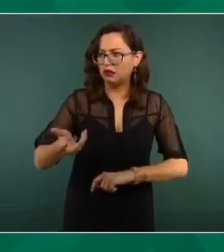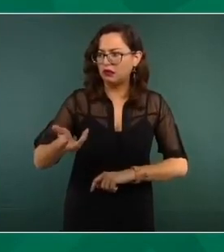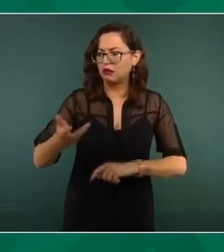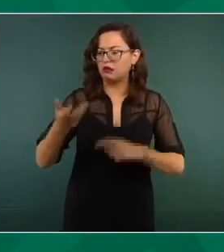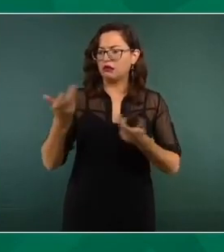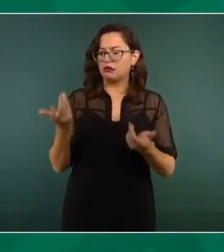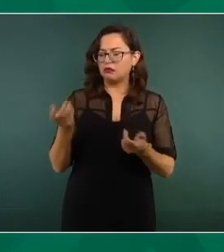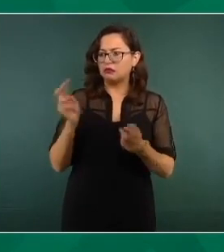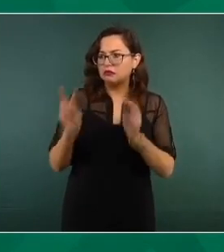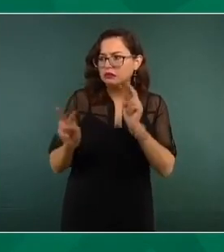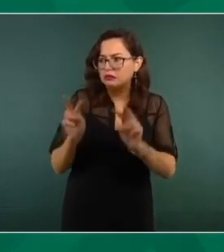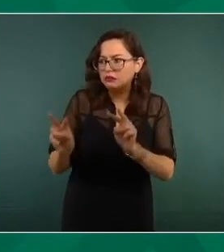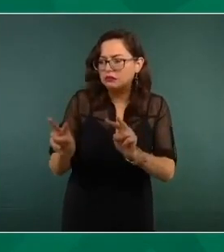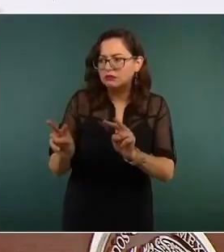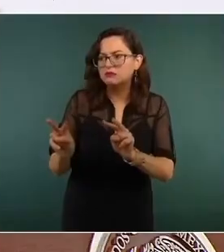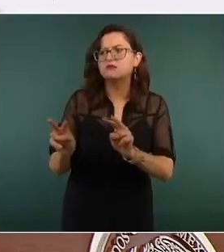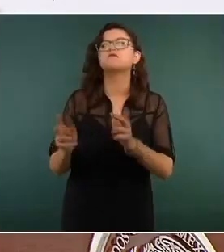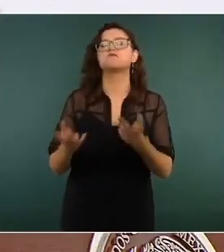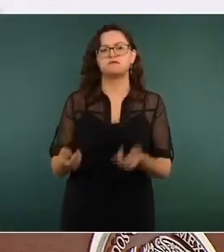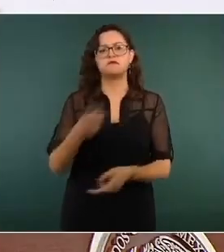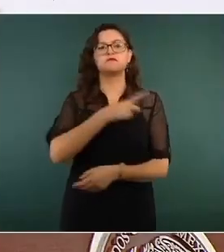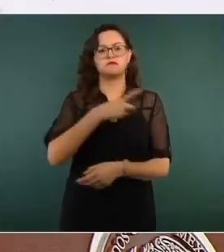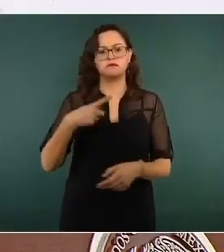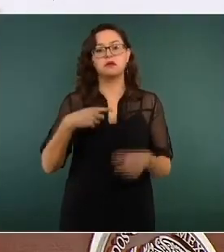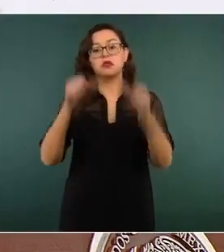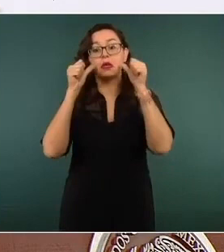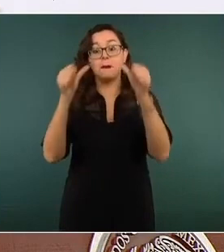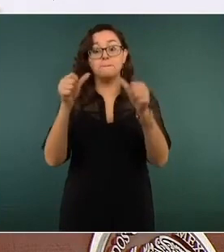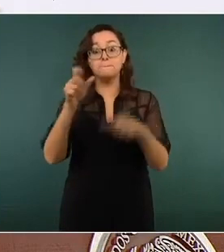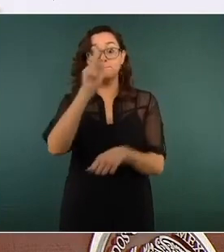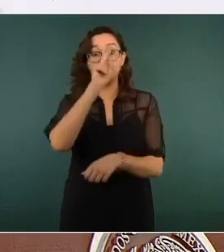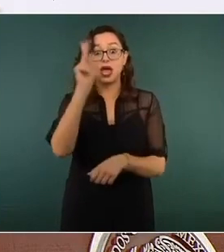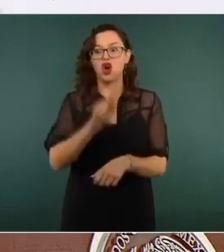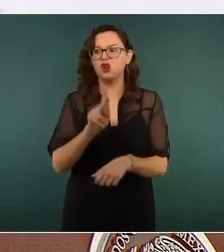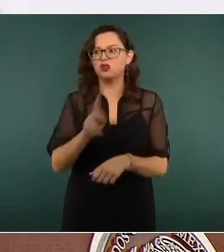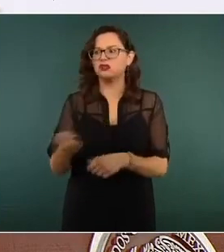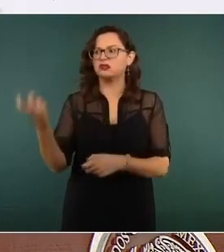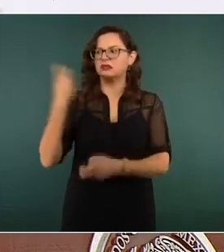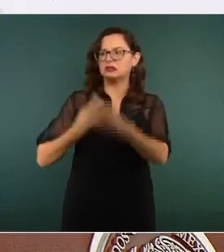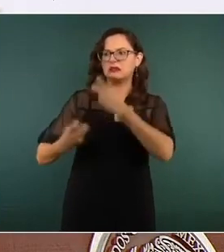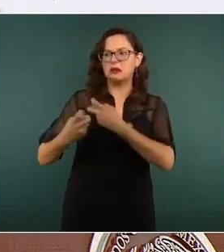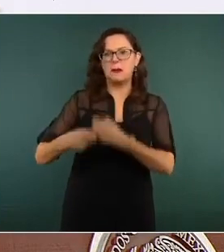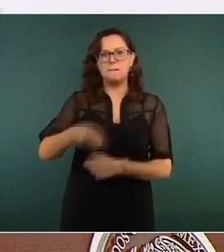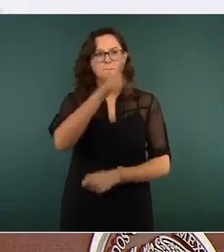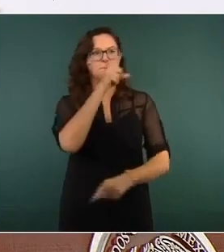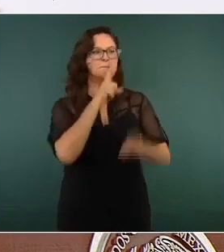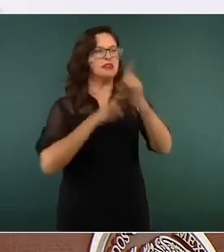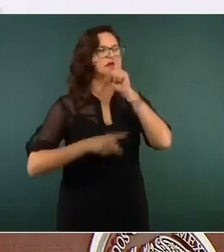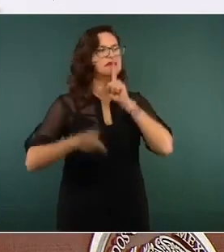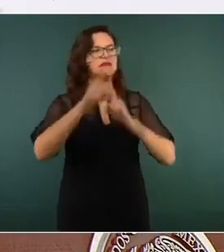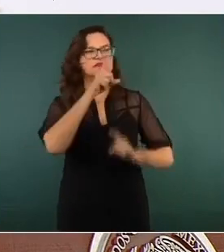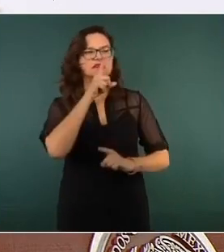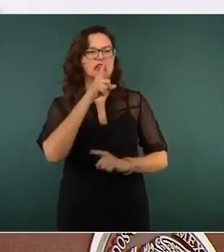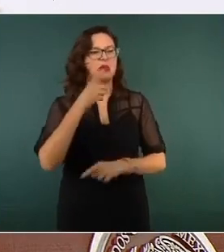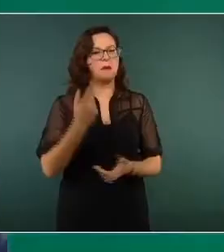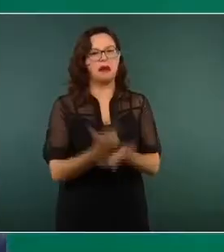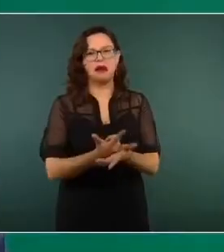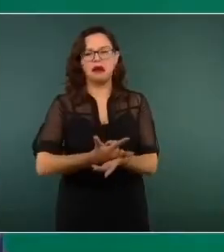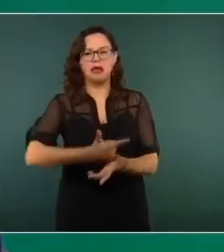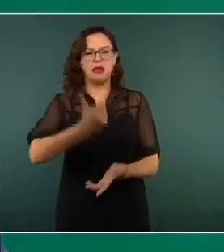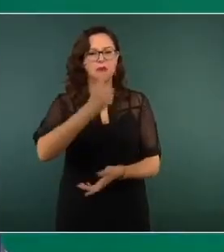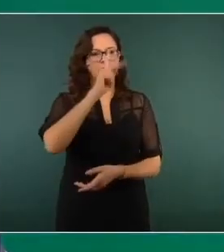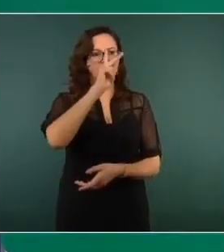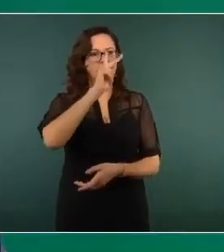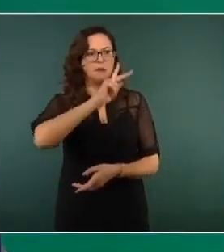infamias, de ataques centrados en cuestiones políticas. El